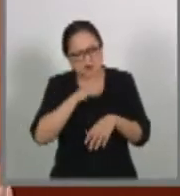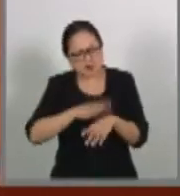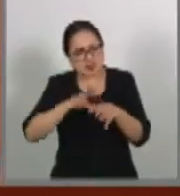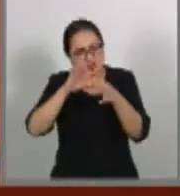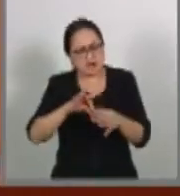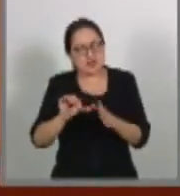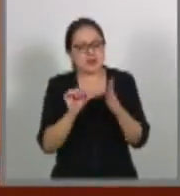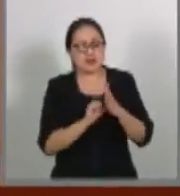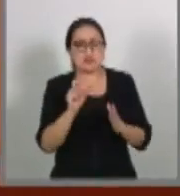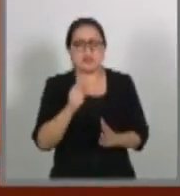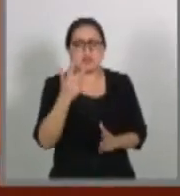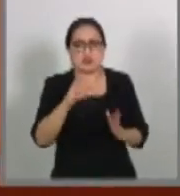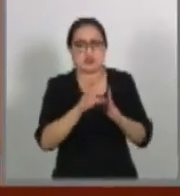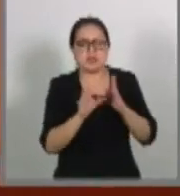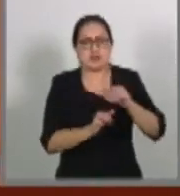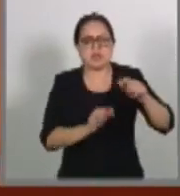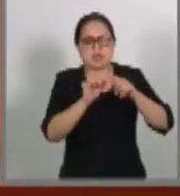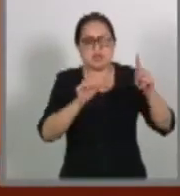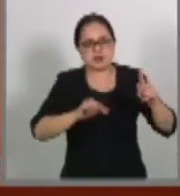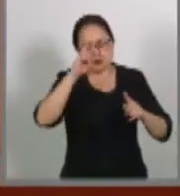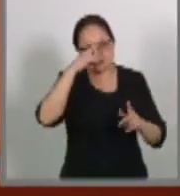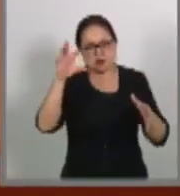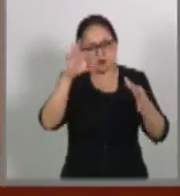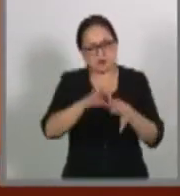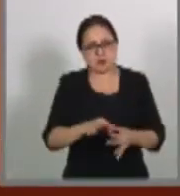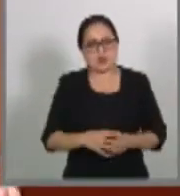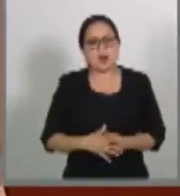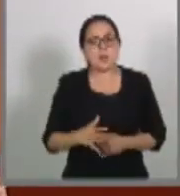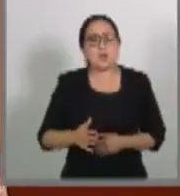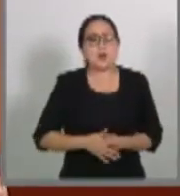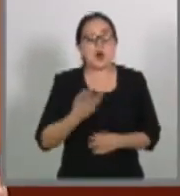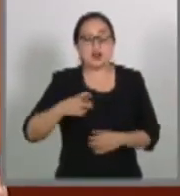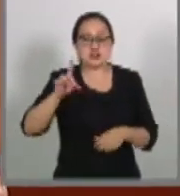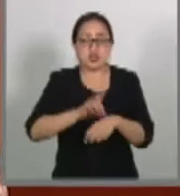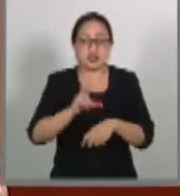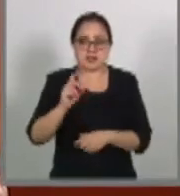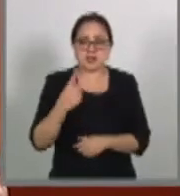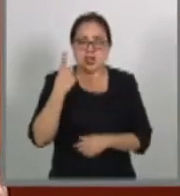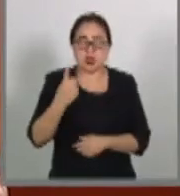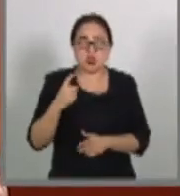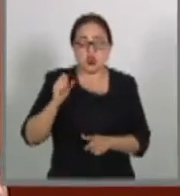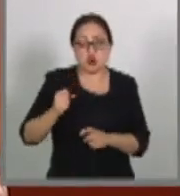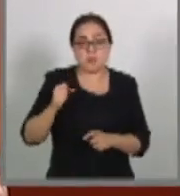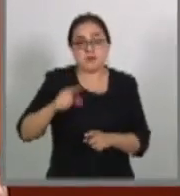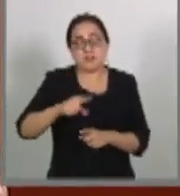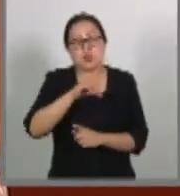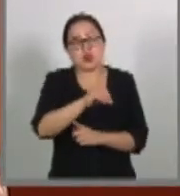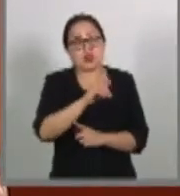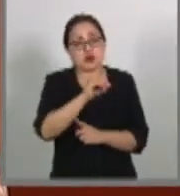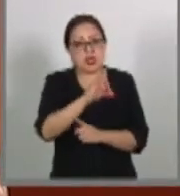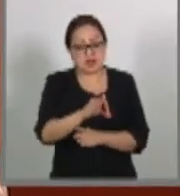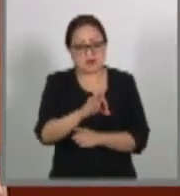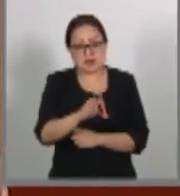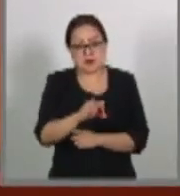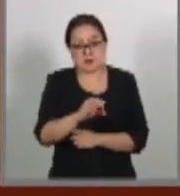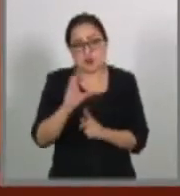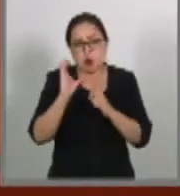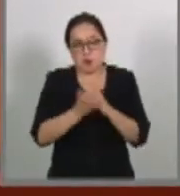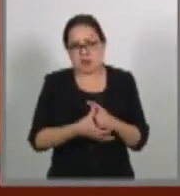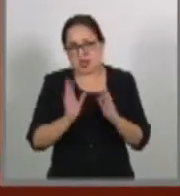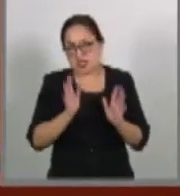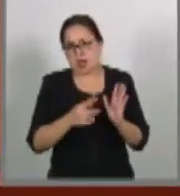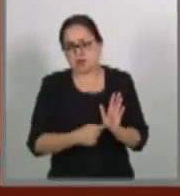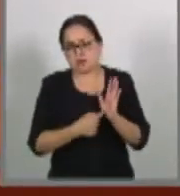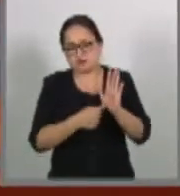artículo 28 de la Constitución Política de los Estados Unidos Mexicanos. El 31 del mismo mes y año, en el Diario Oficial de la Federación, el Comité de Evaluación